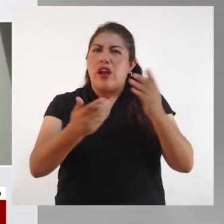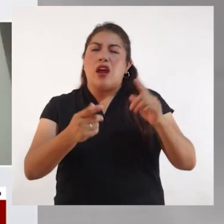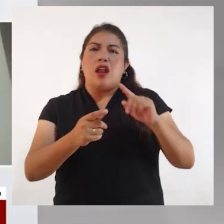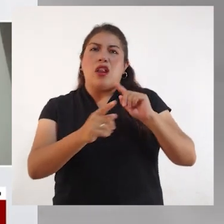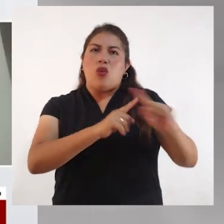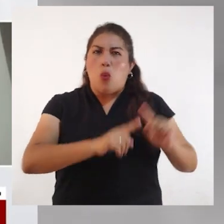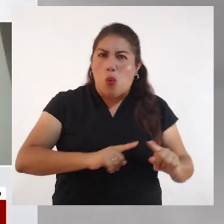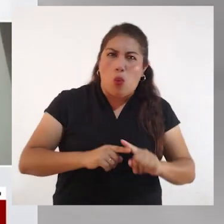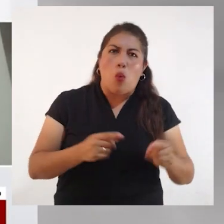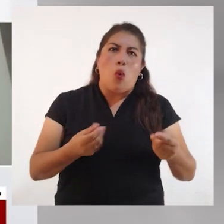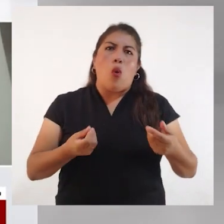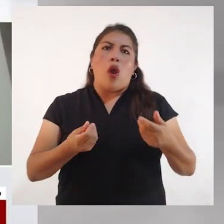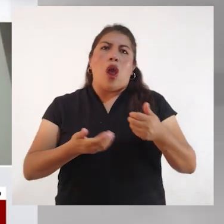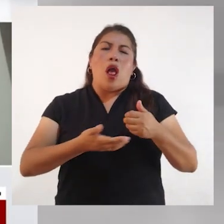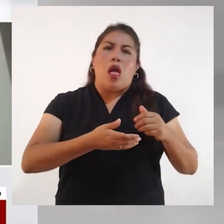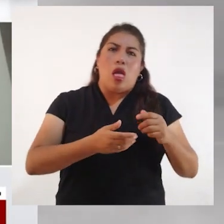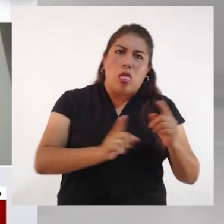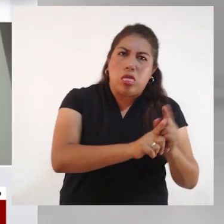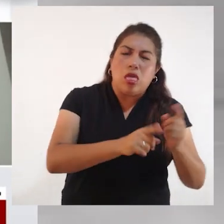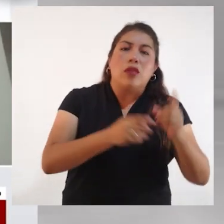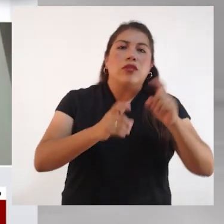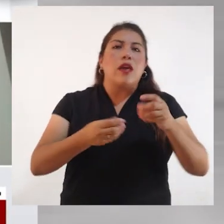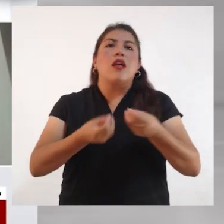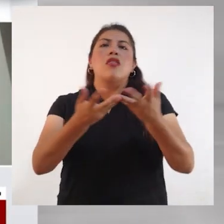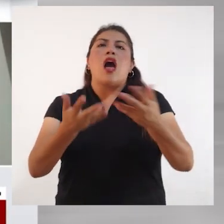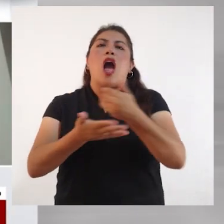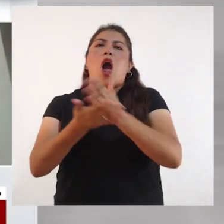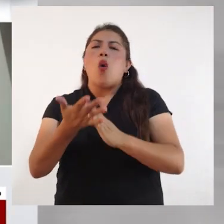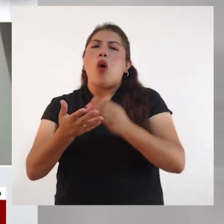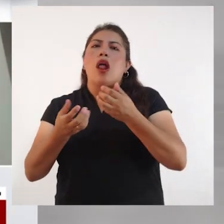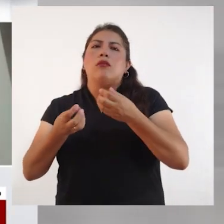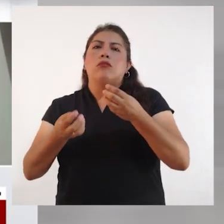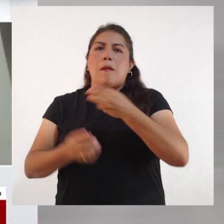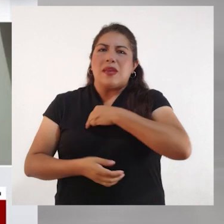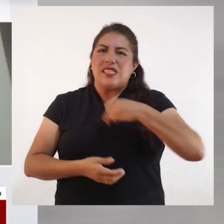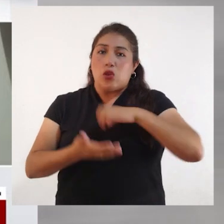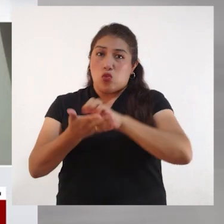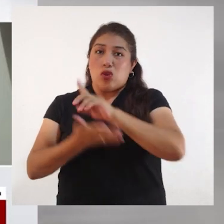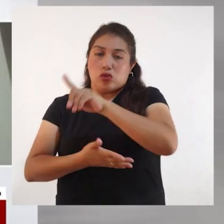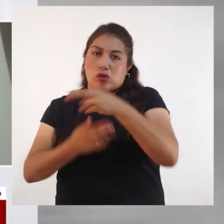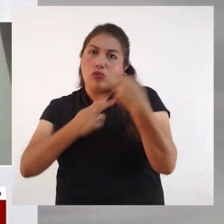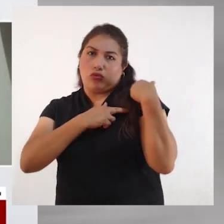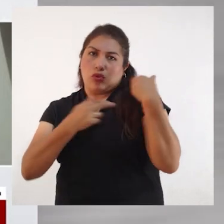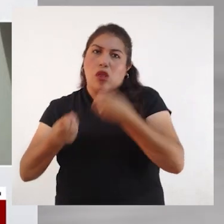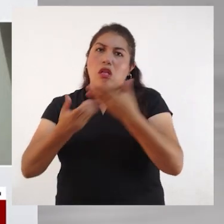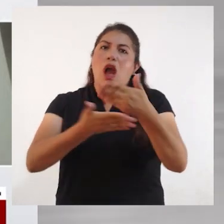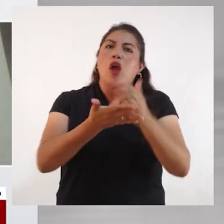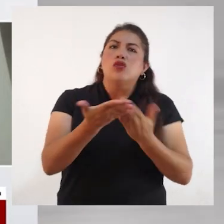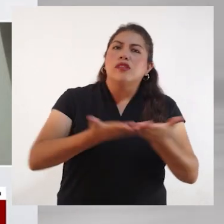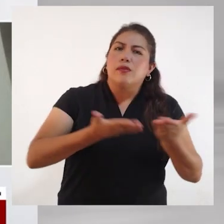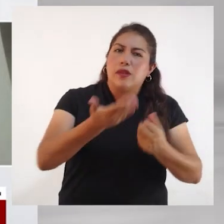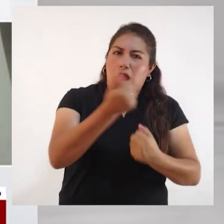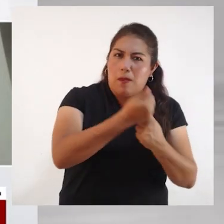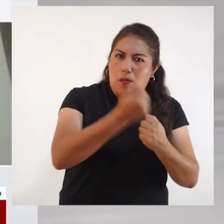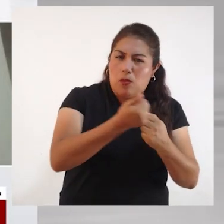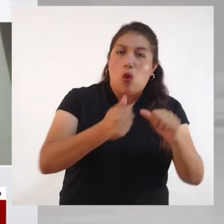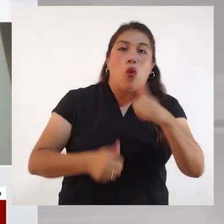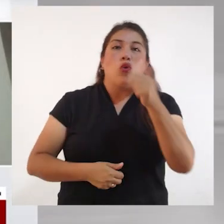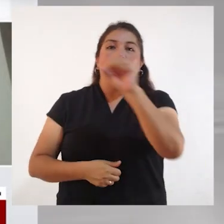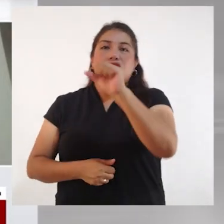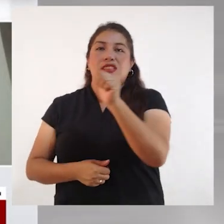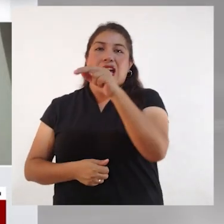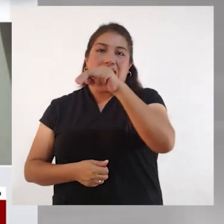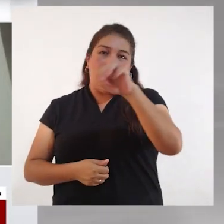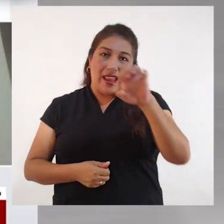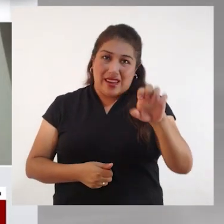que deben contar con servicios de apoyo que son provisos por el Ministerio de Educación. Actualmente existen los